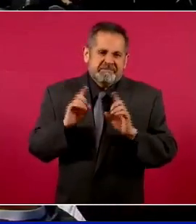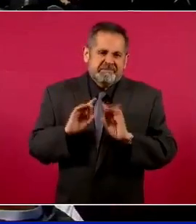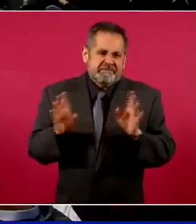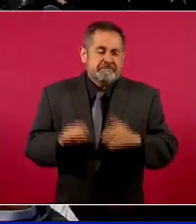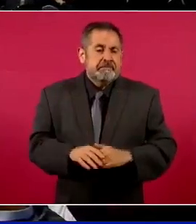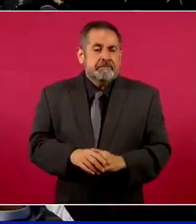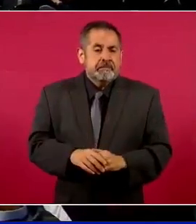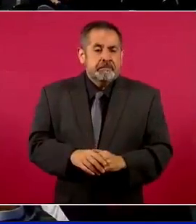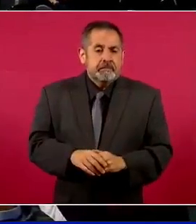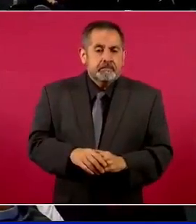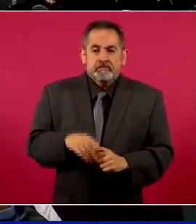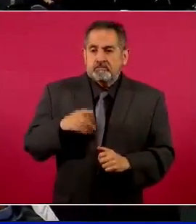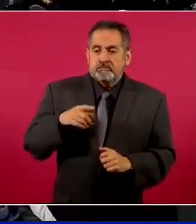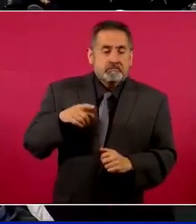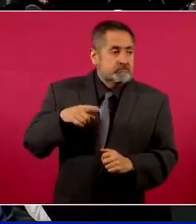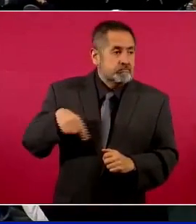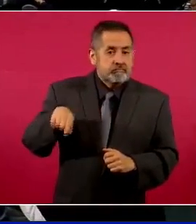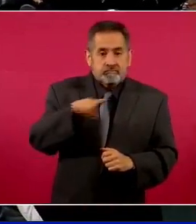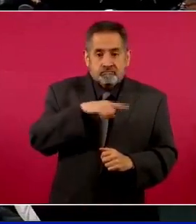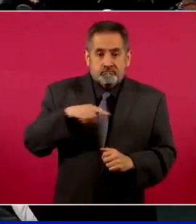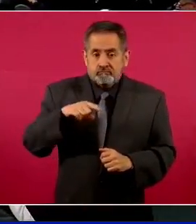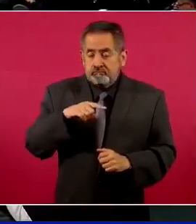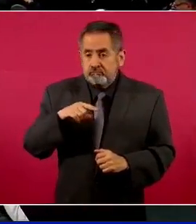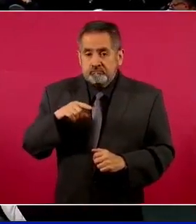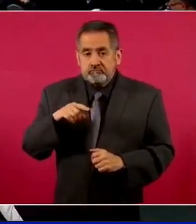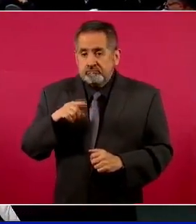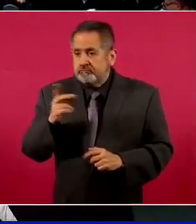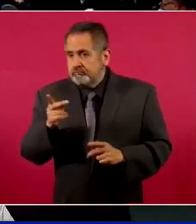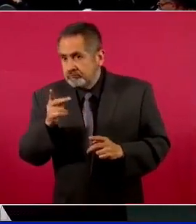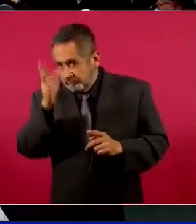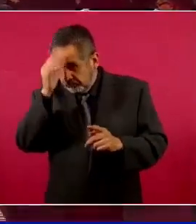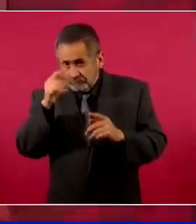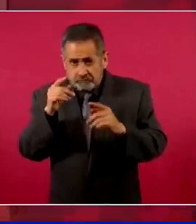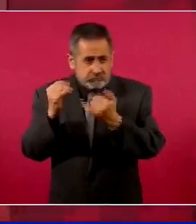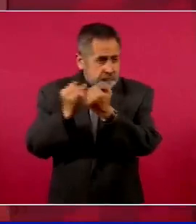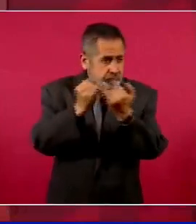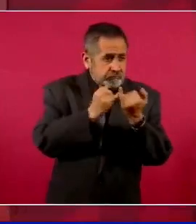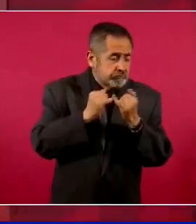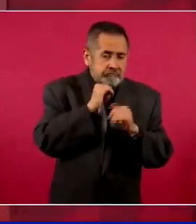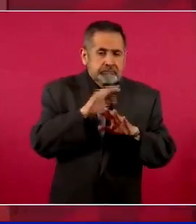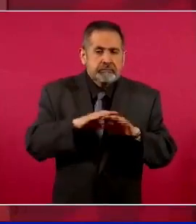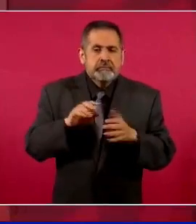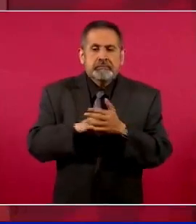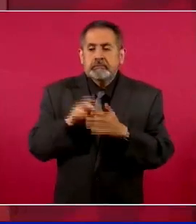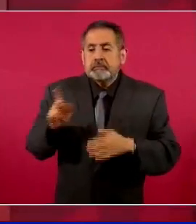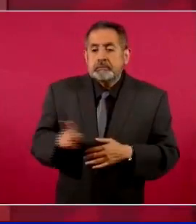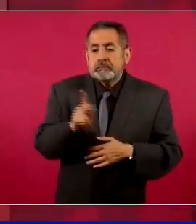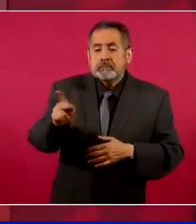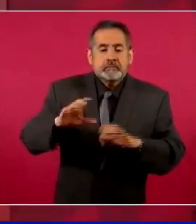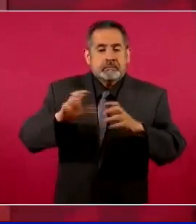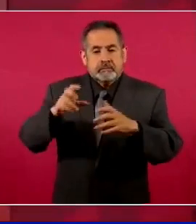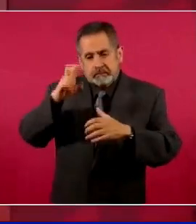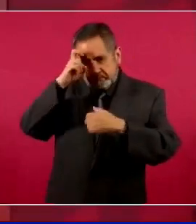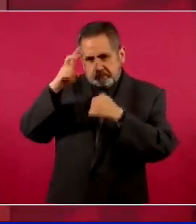pero ya no hay acuerdo. Si se le pregunta a los pueblos de Europa,